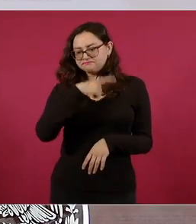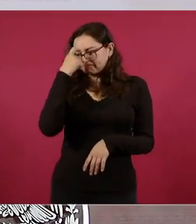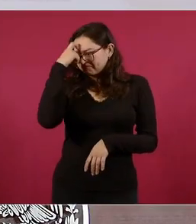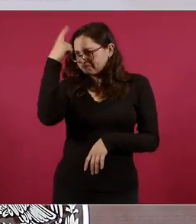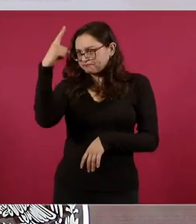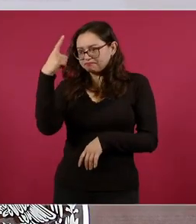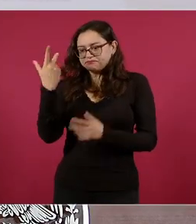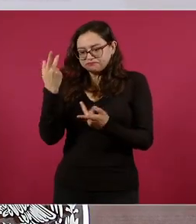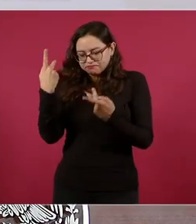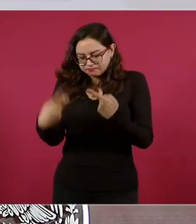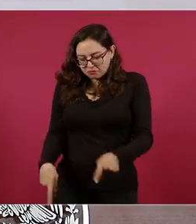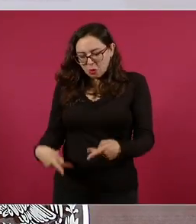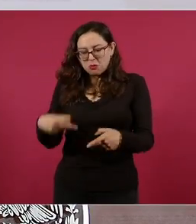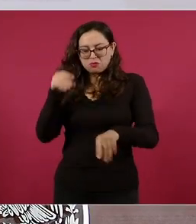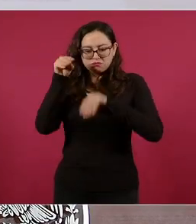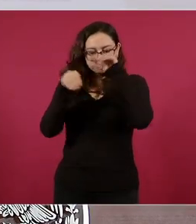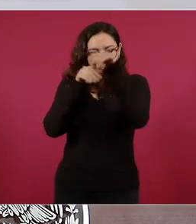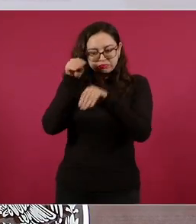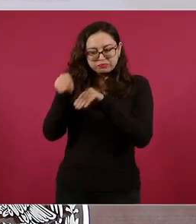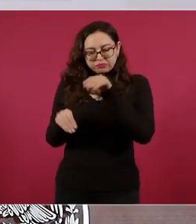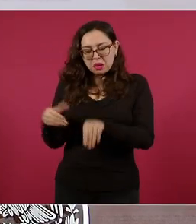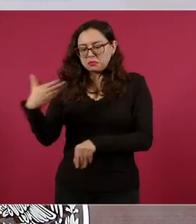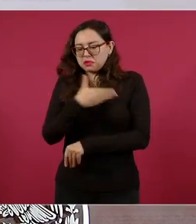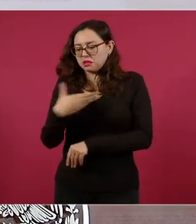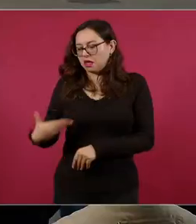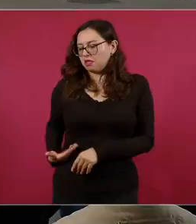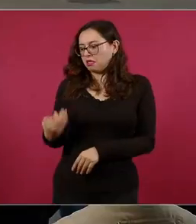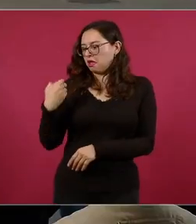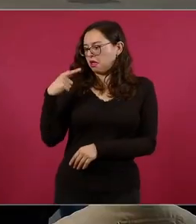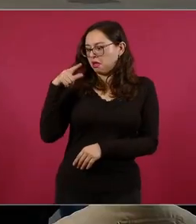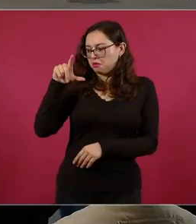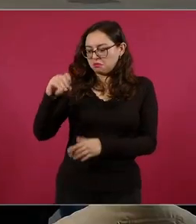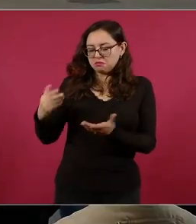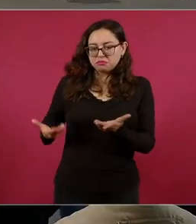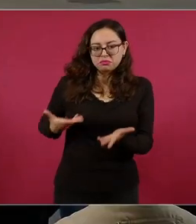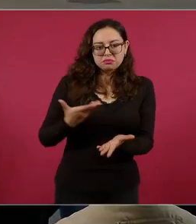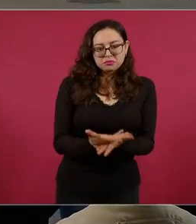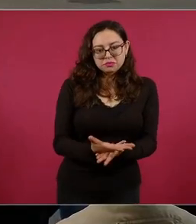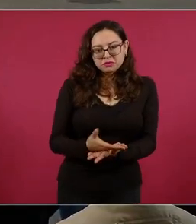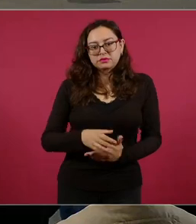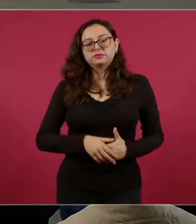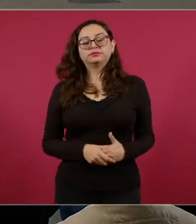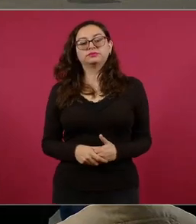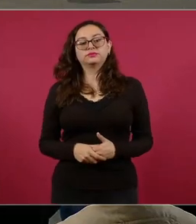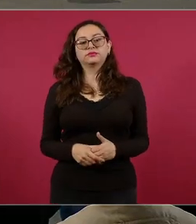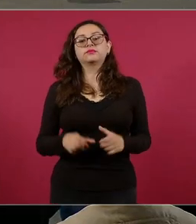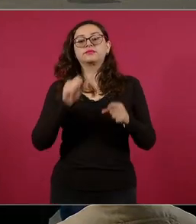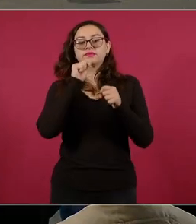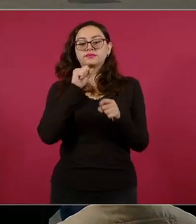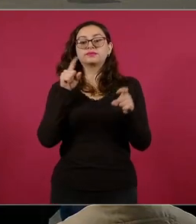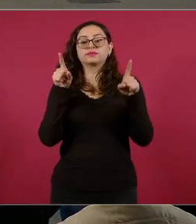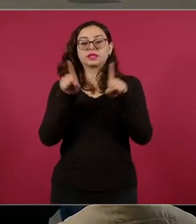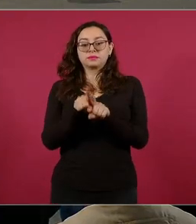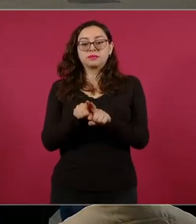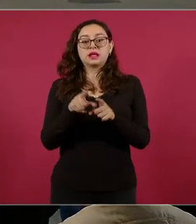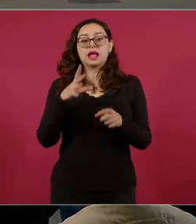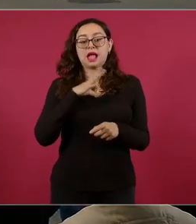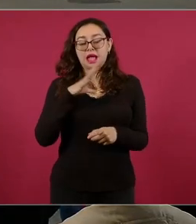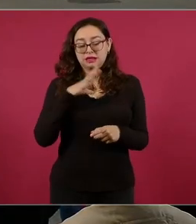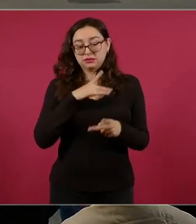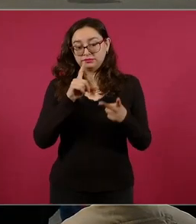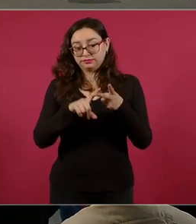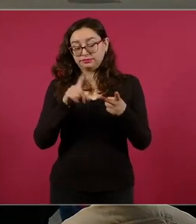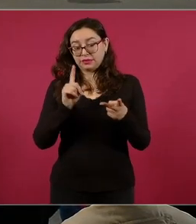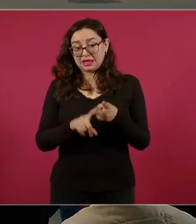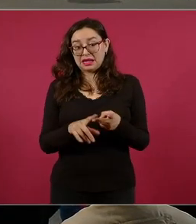con el liderazgo del presidente López Obrador. A la derecha tenemos el desarrollo regional.